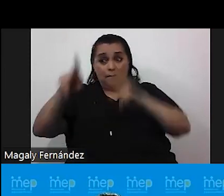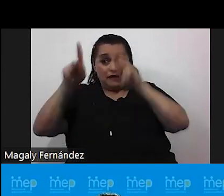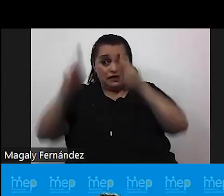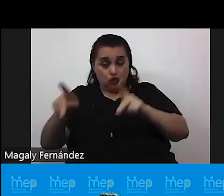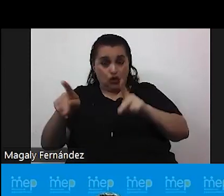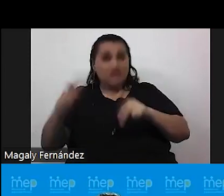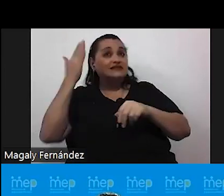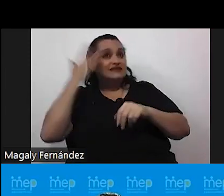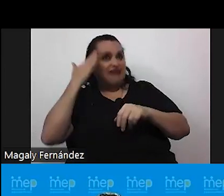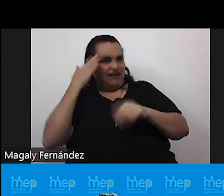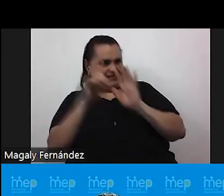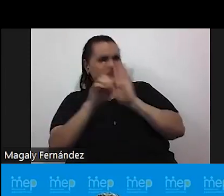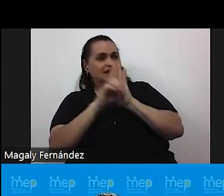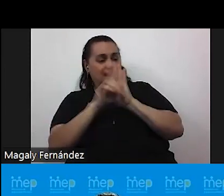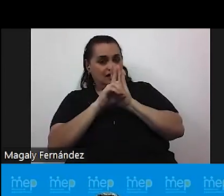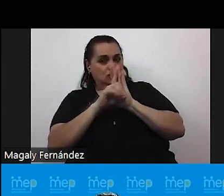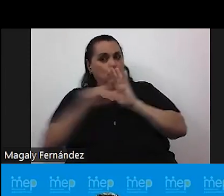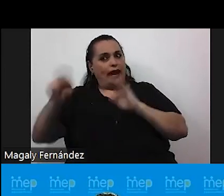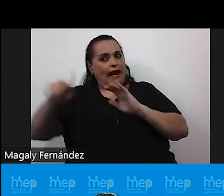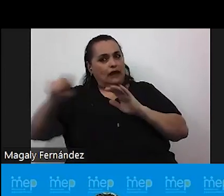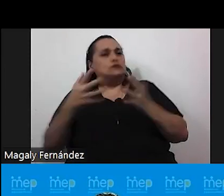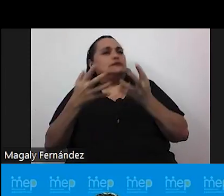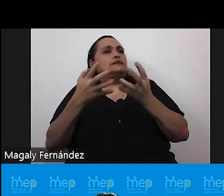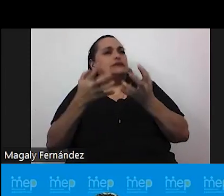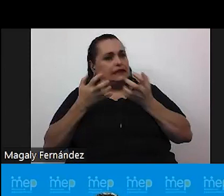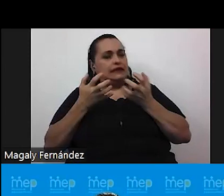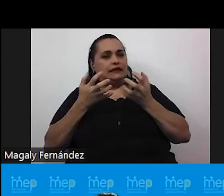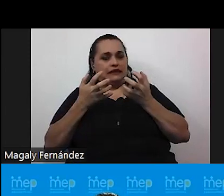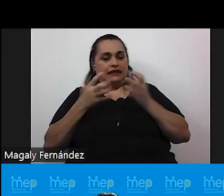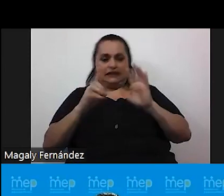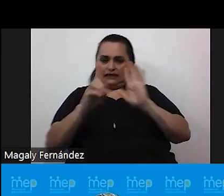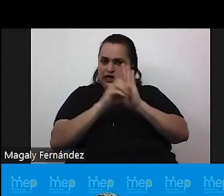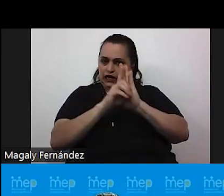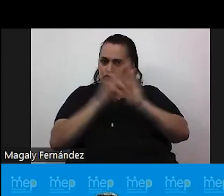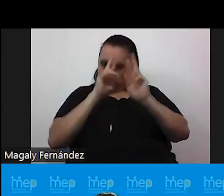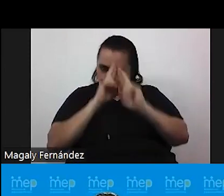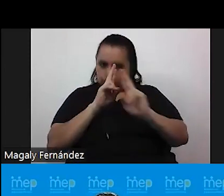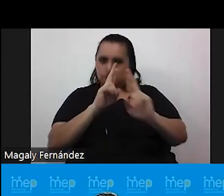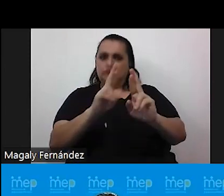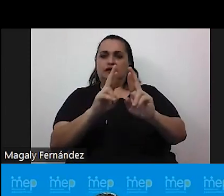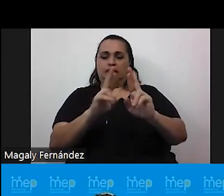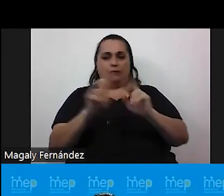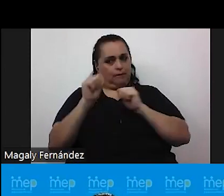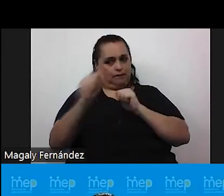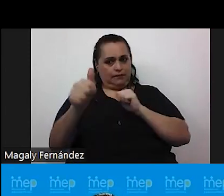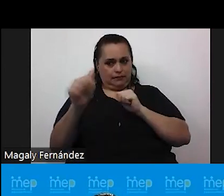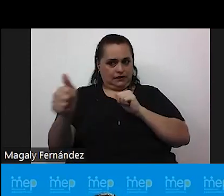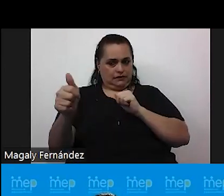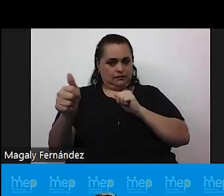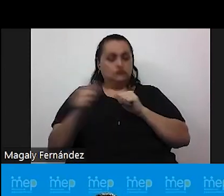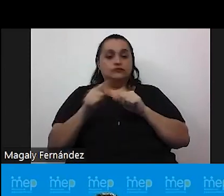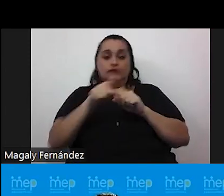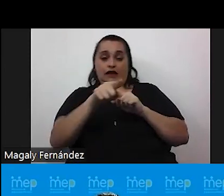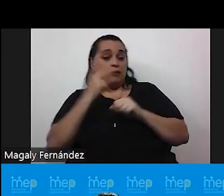conocedoras de los mismos empiezan a querer que el que los derechos sean respetados para ellos mismos y acá vemos